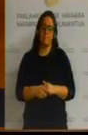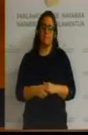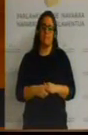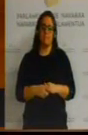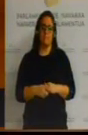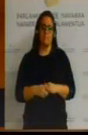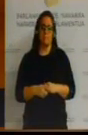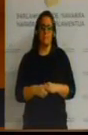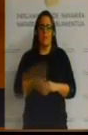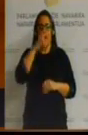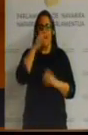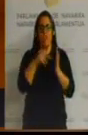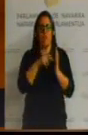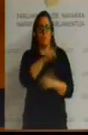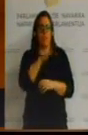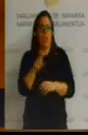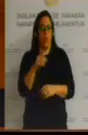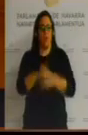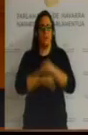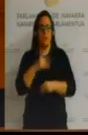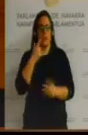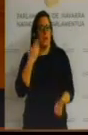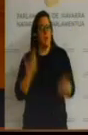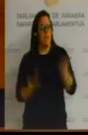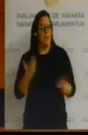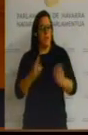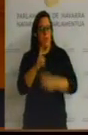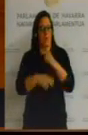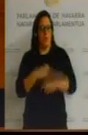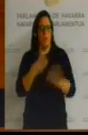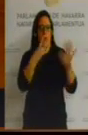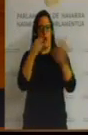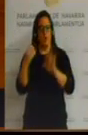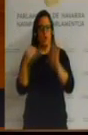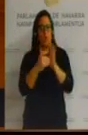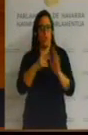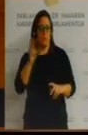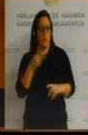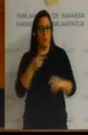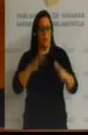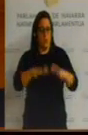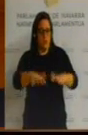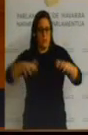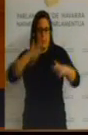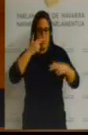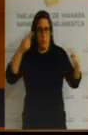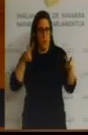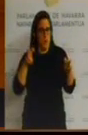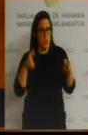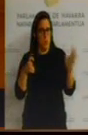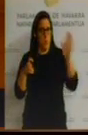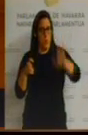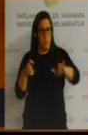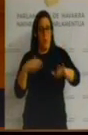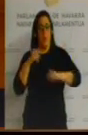En 2011 se hizo una valoración de reforma que rondaba los 800.000 euros con una nueva grada al que la Liga dio